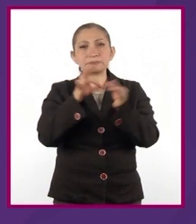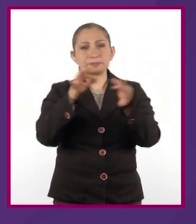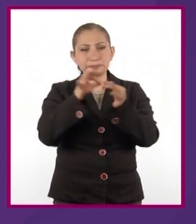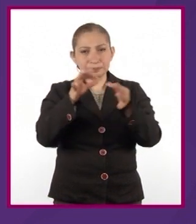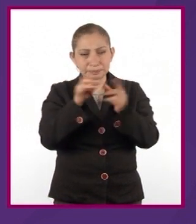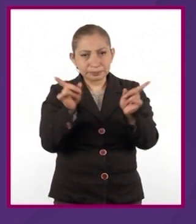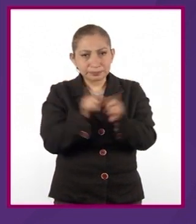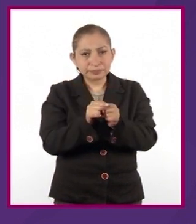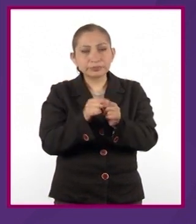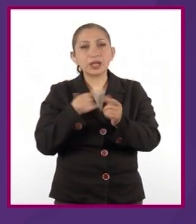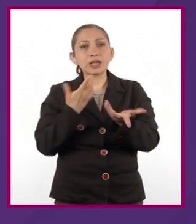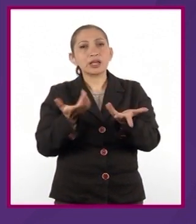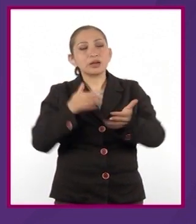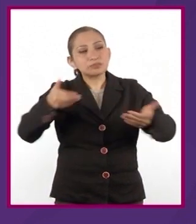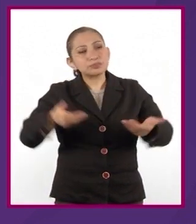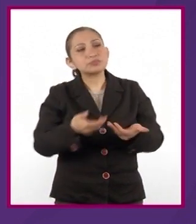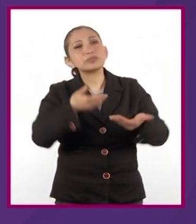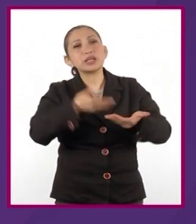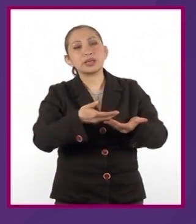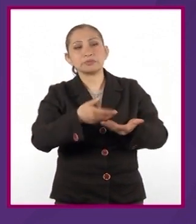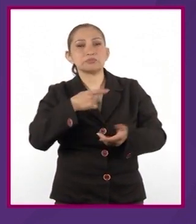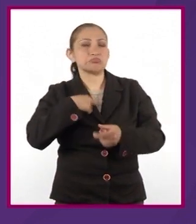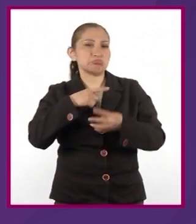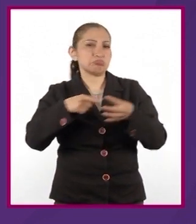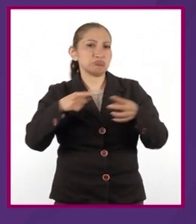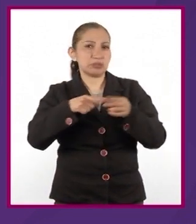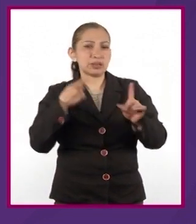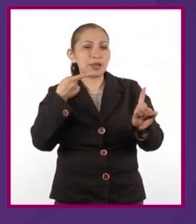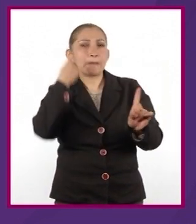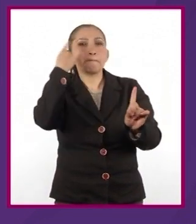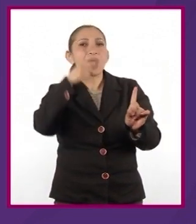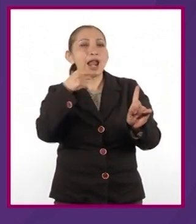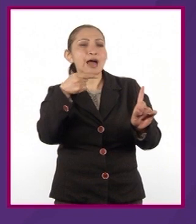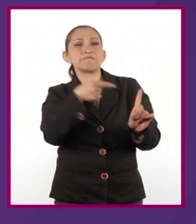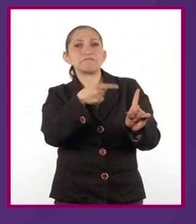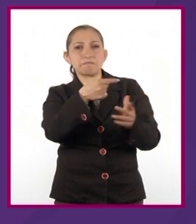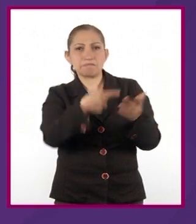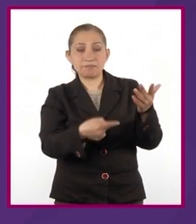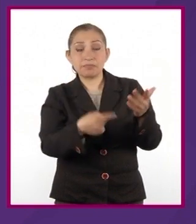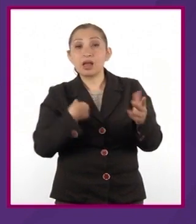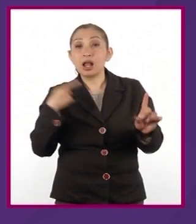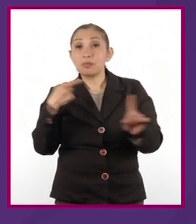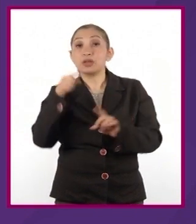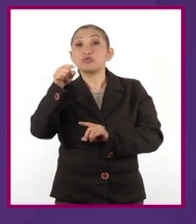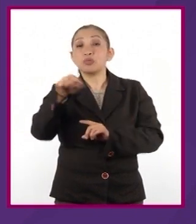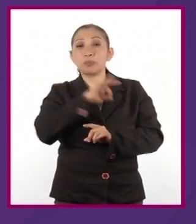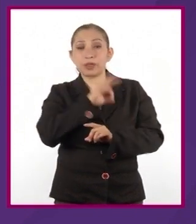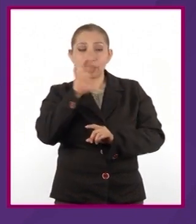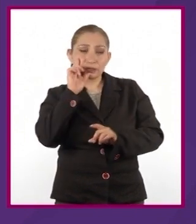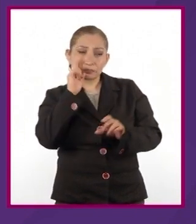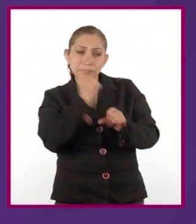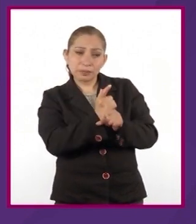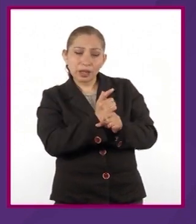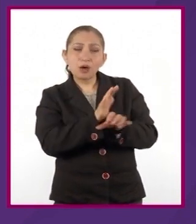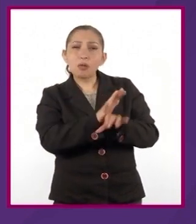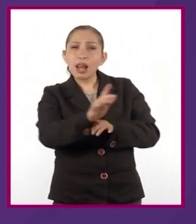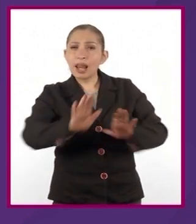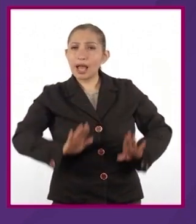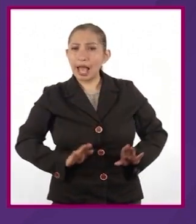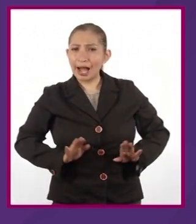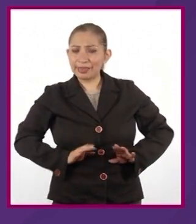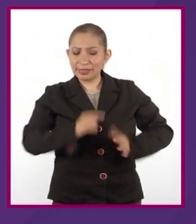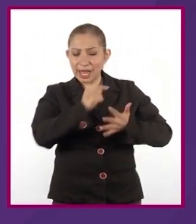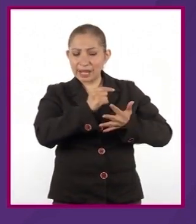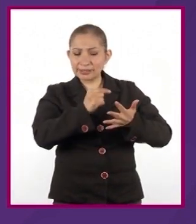dedicatorias y presentaciones. Y el propósito de la sesión es que logren identificar las características